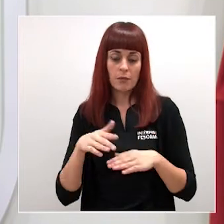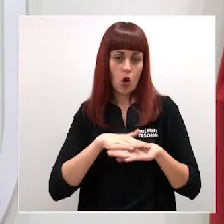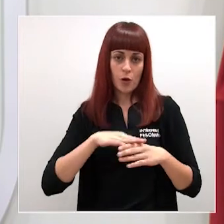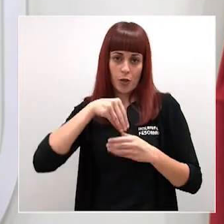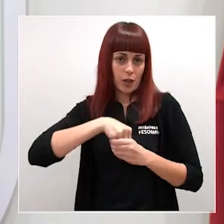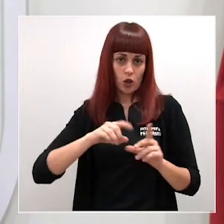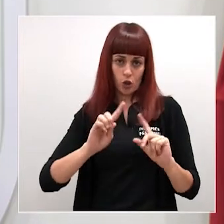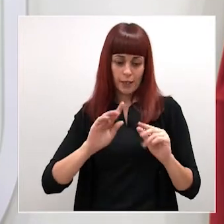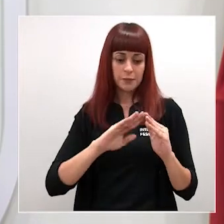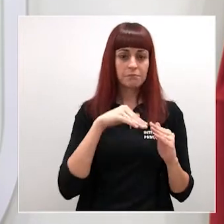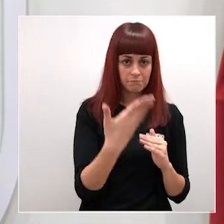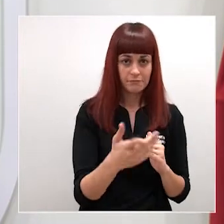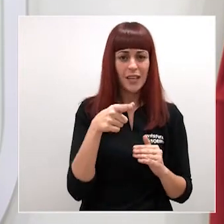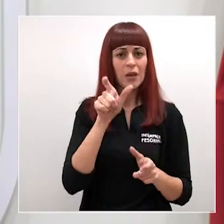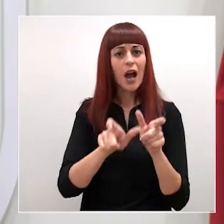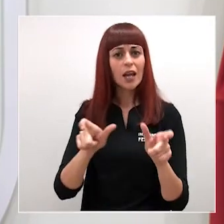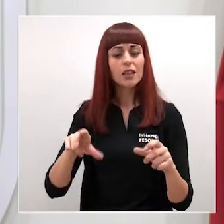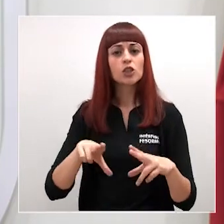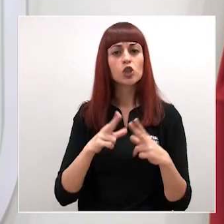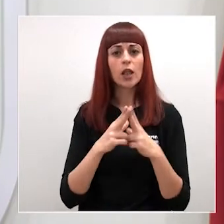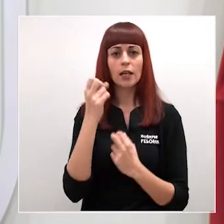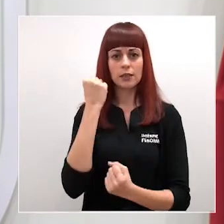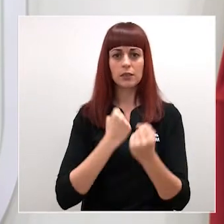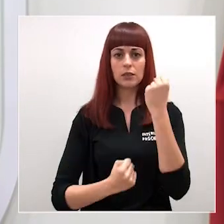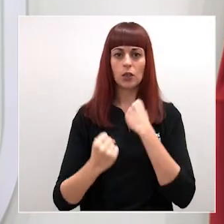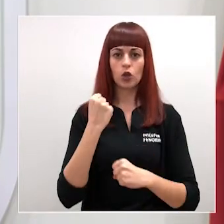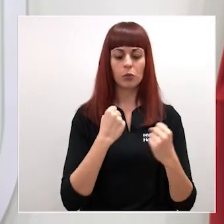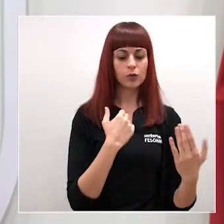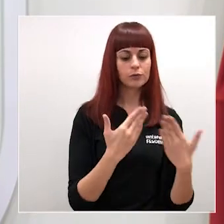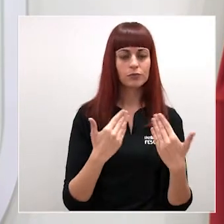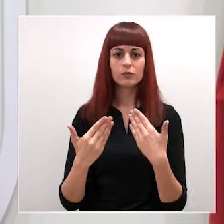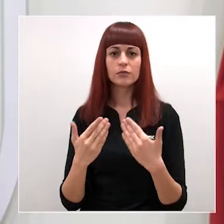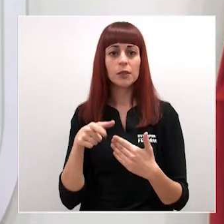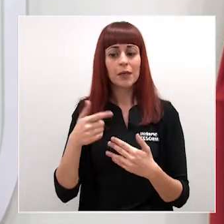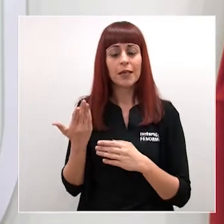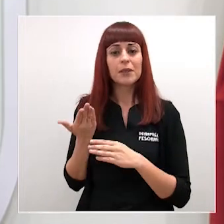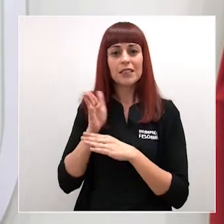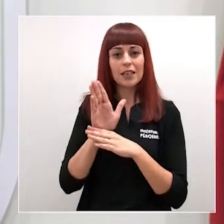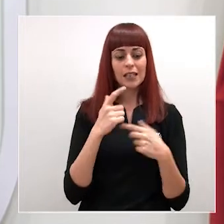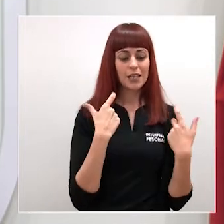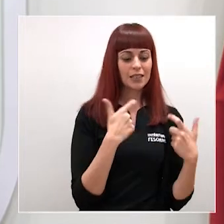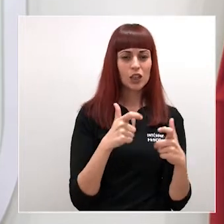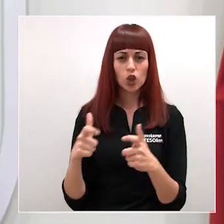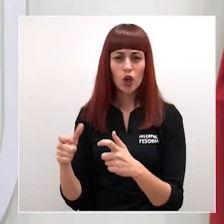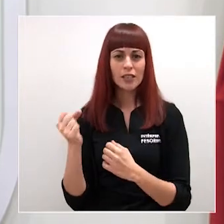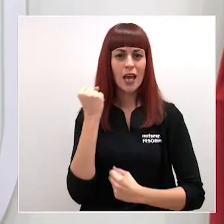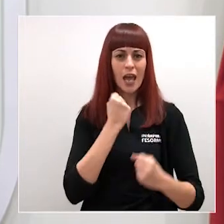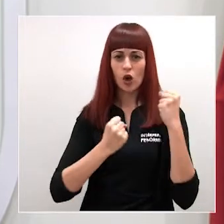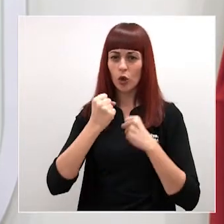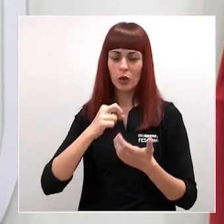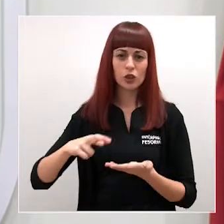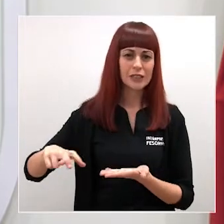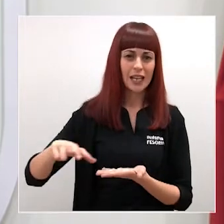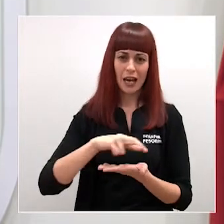como por supuesto también con los agentes sociales y económicos y los representantes de todos los sectores económicos de nuestra región